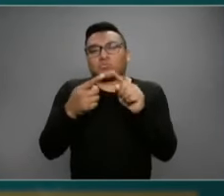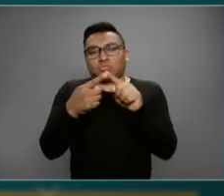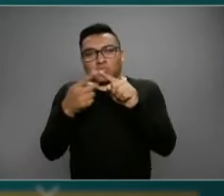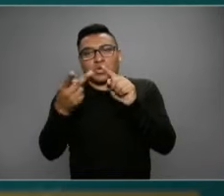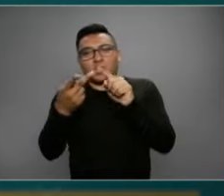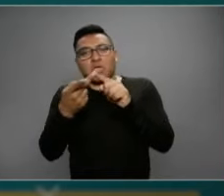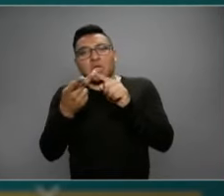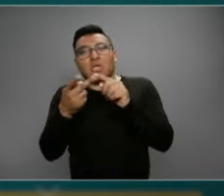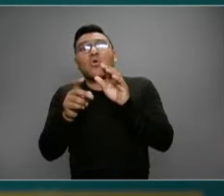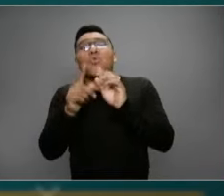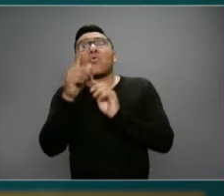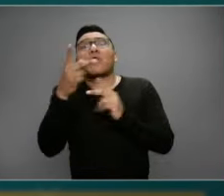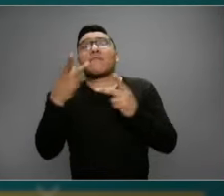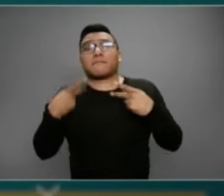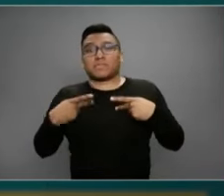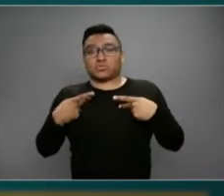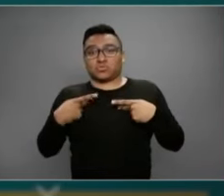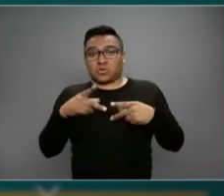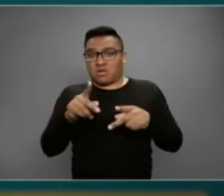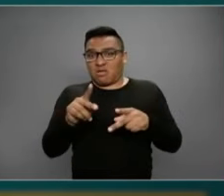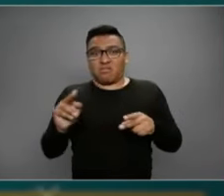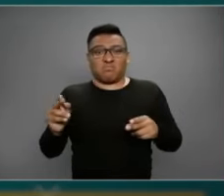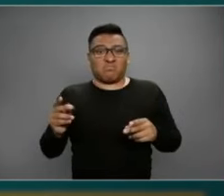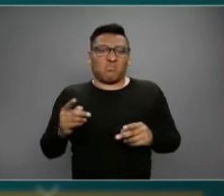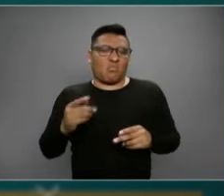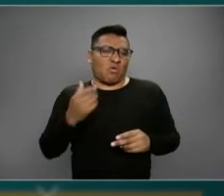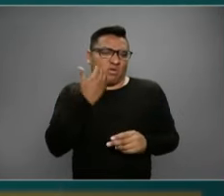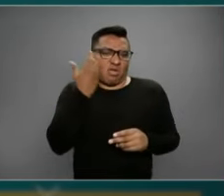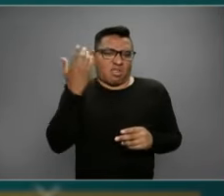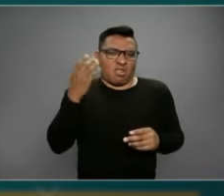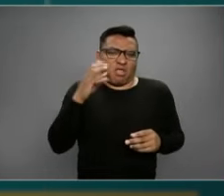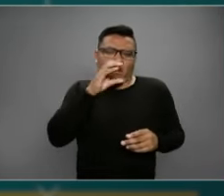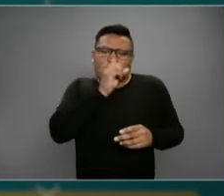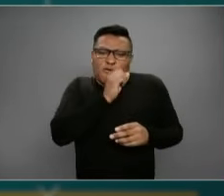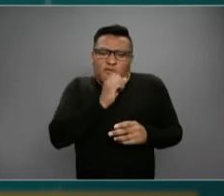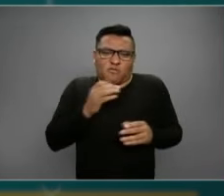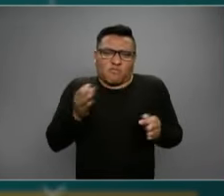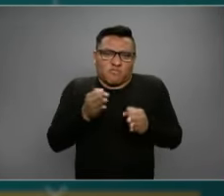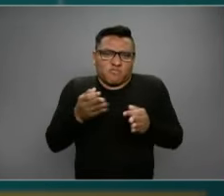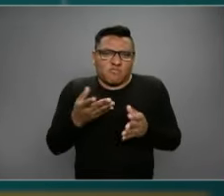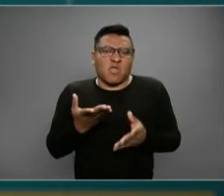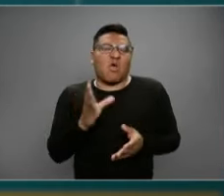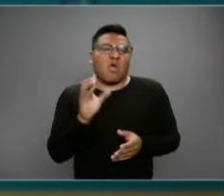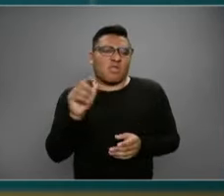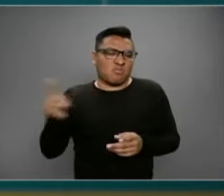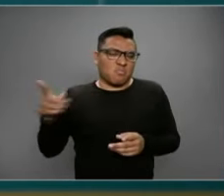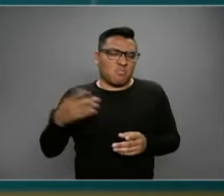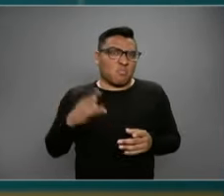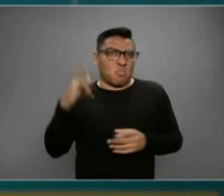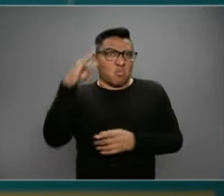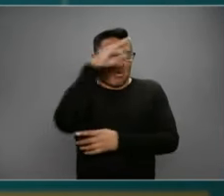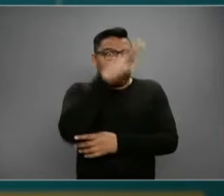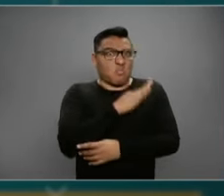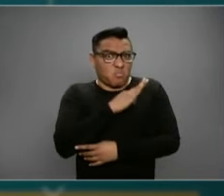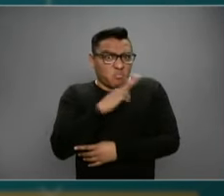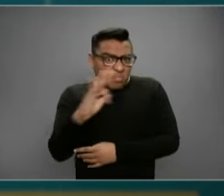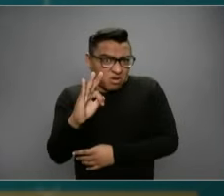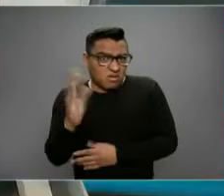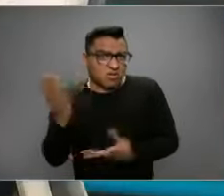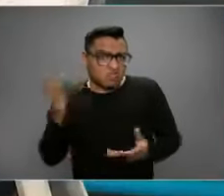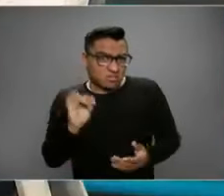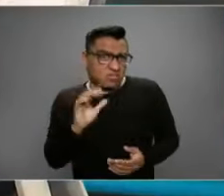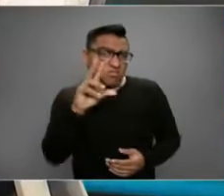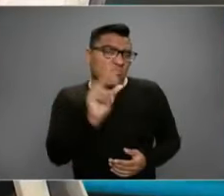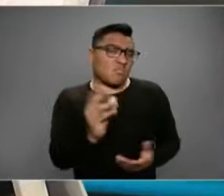pasajero se niega a ser registrado en su temperatura? ¿Puede volar? Gracias por transmitir mis preguntas. Muchísimas